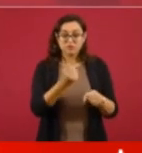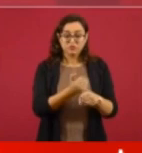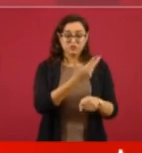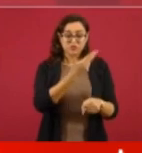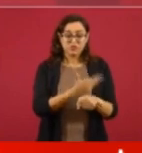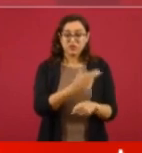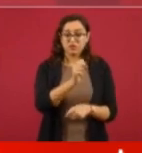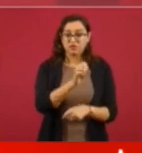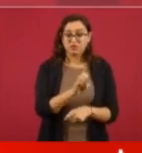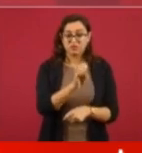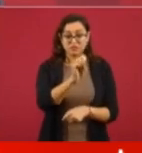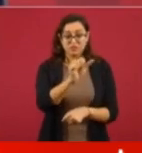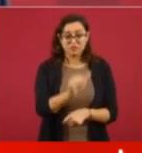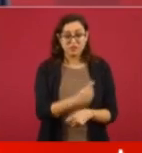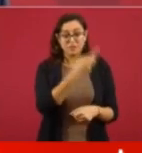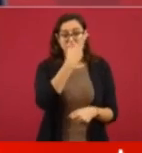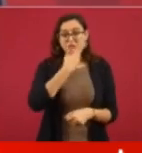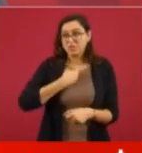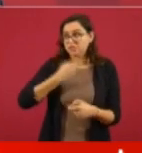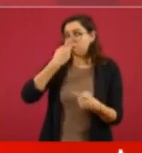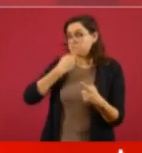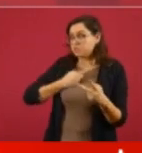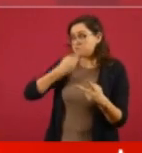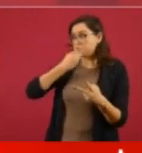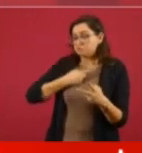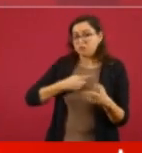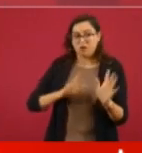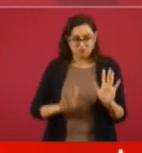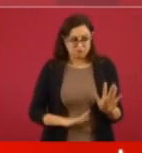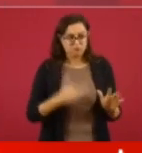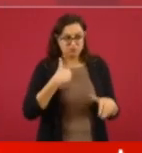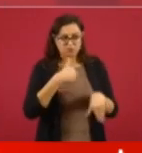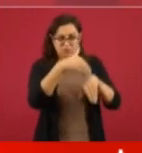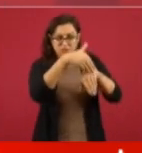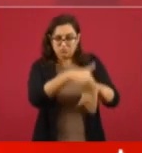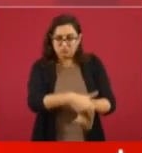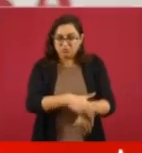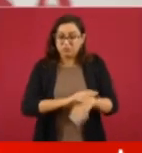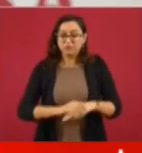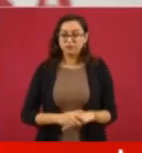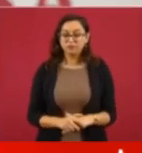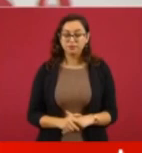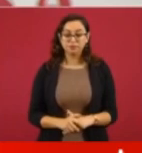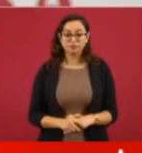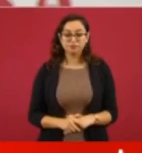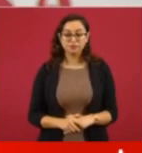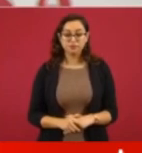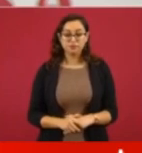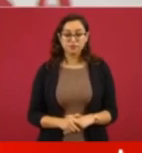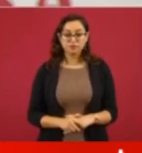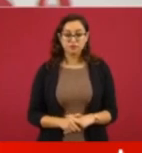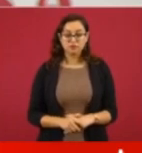Salud. El secretario de Salud no es